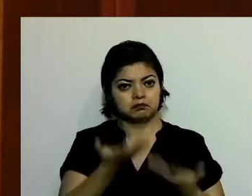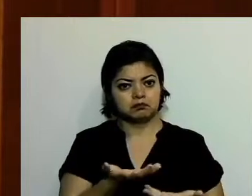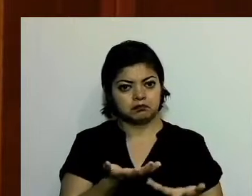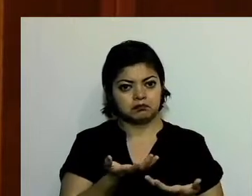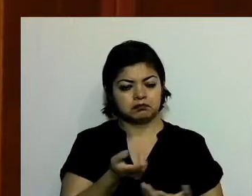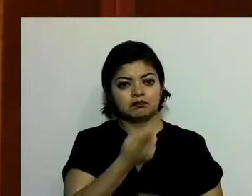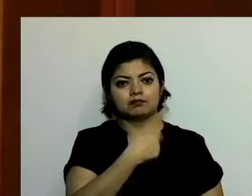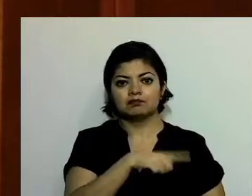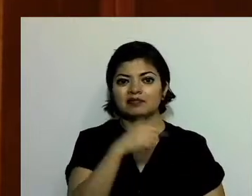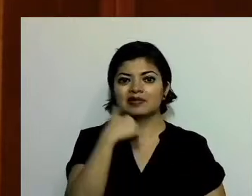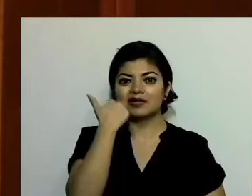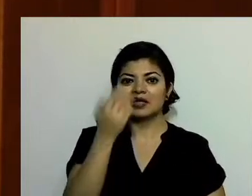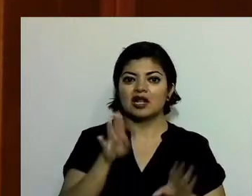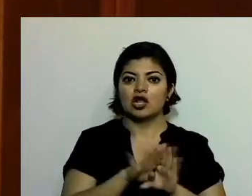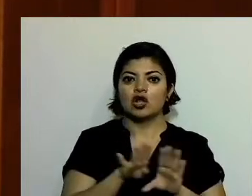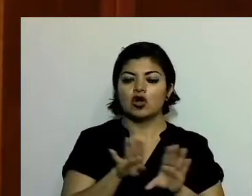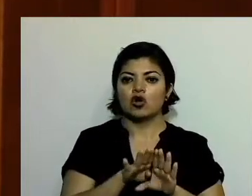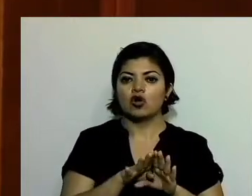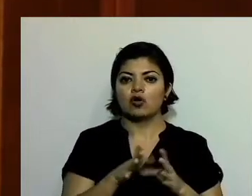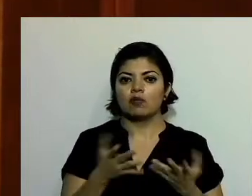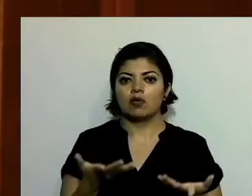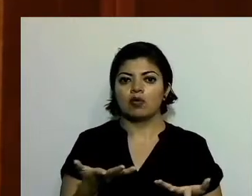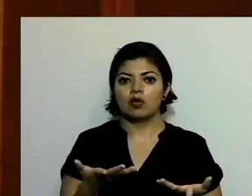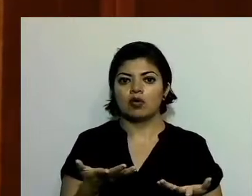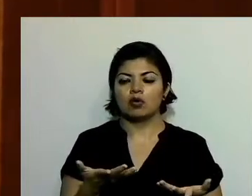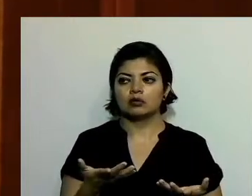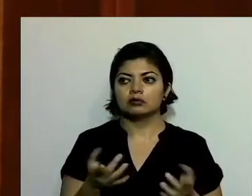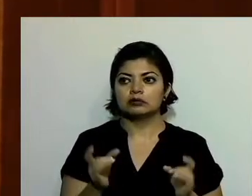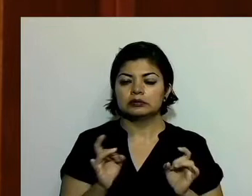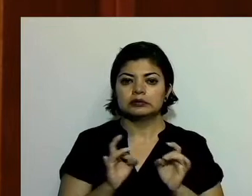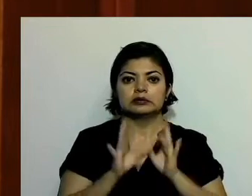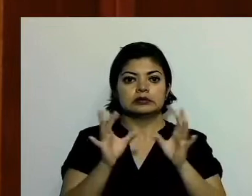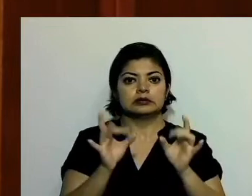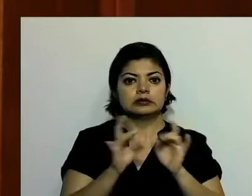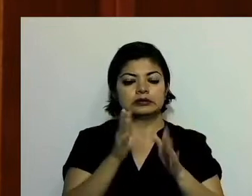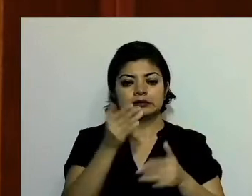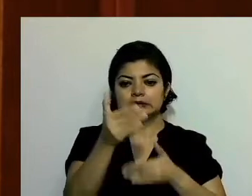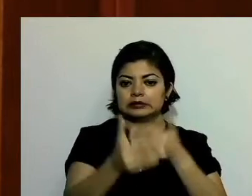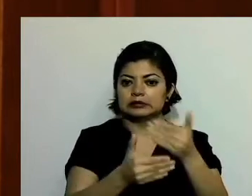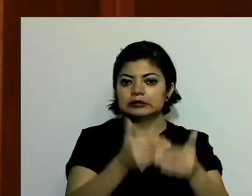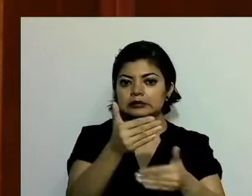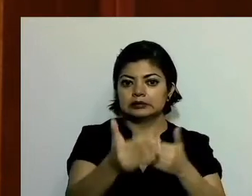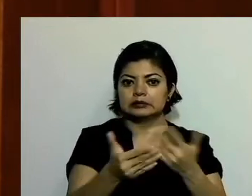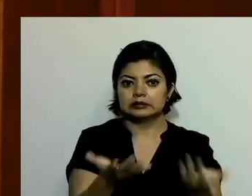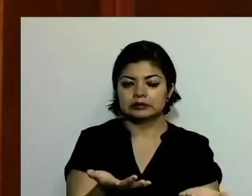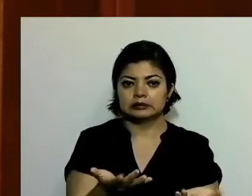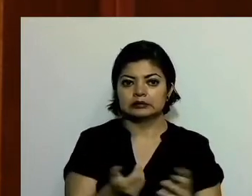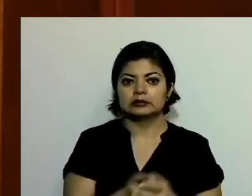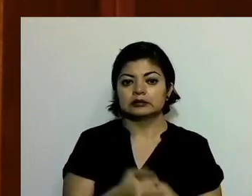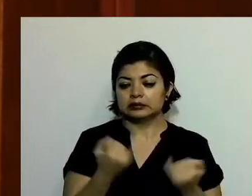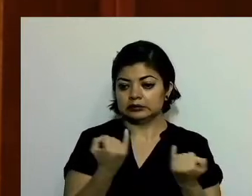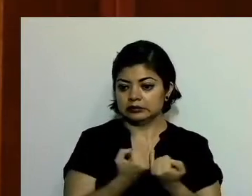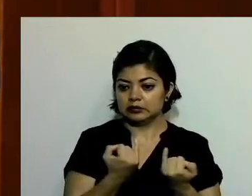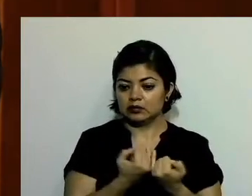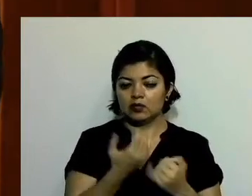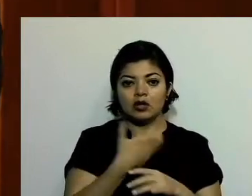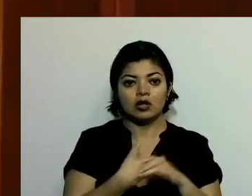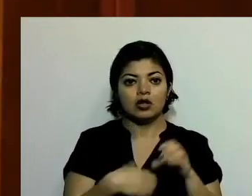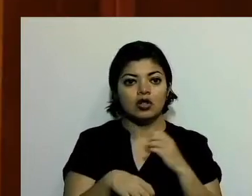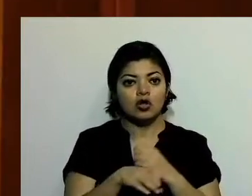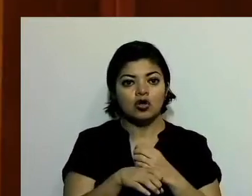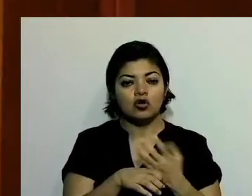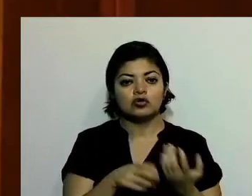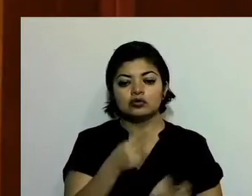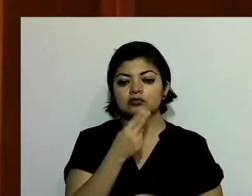las coincidencias para poder construir instrumentos que